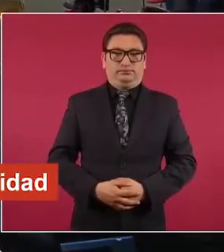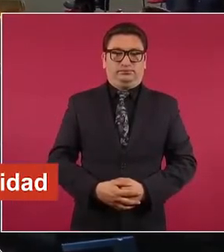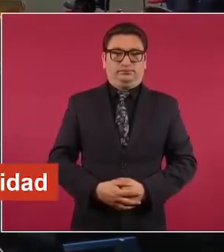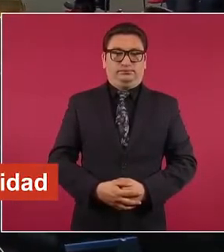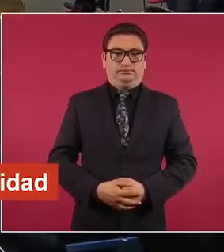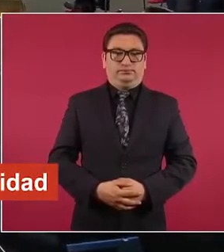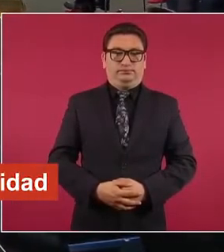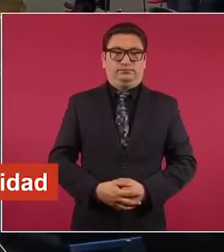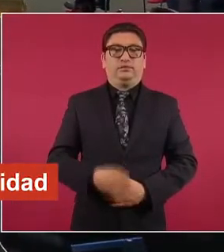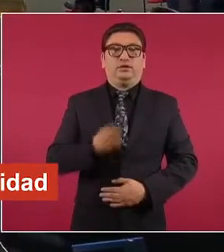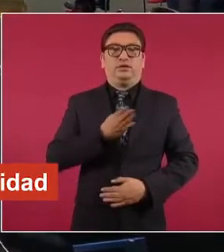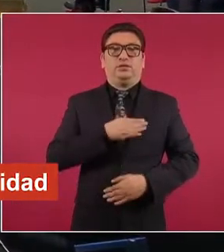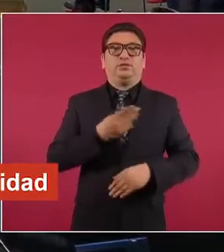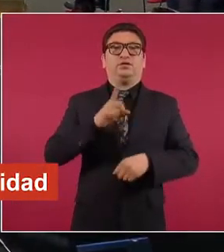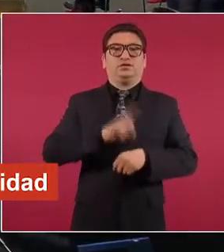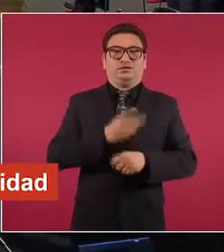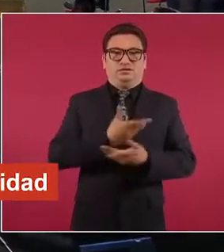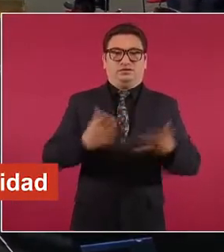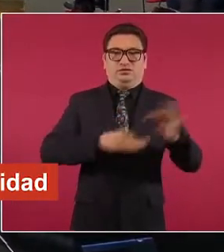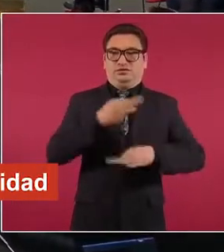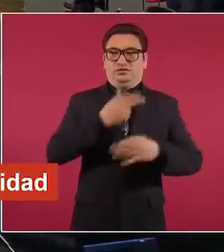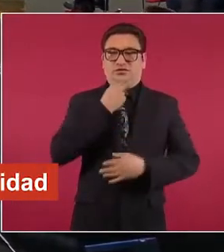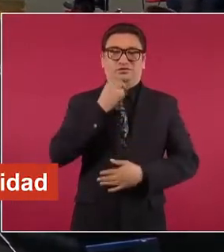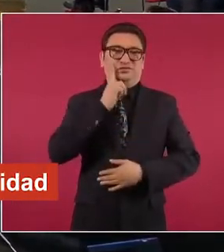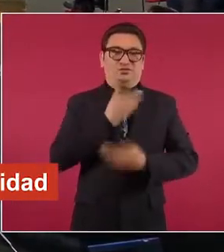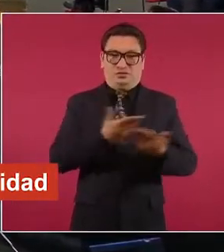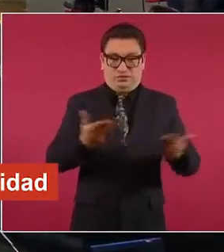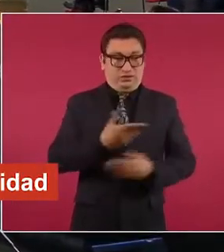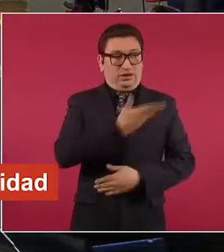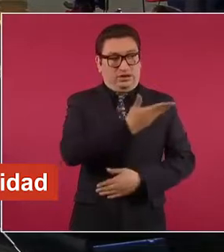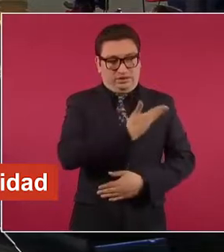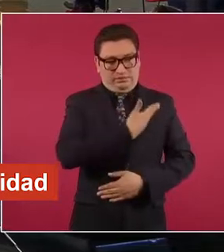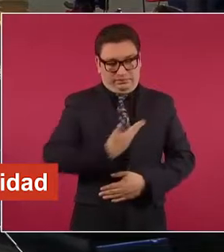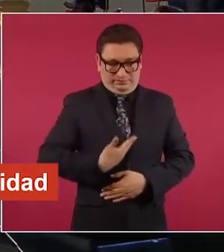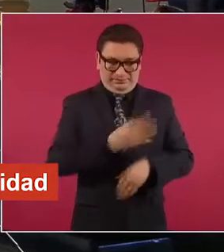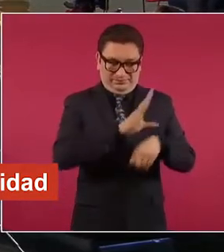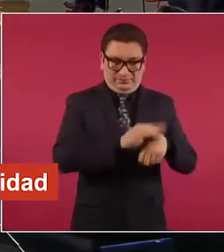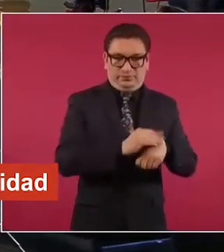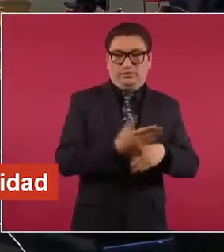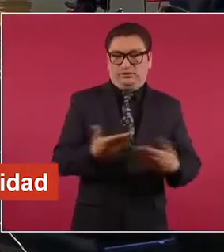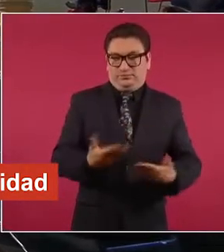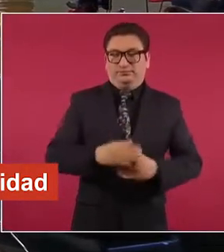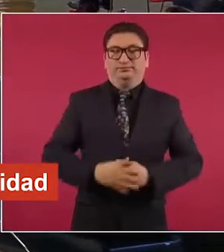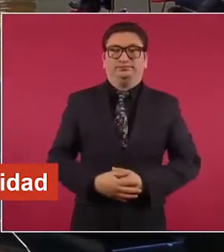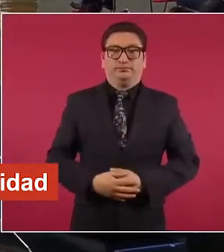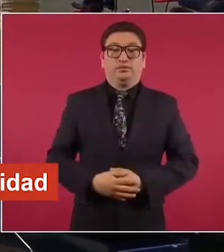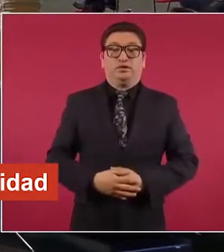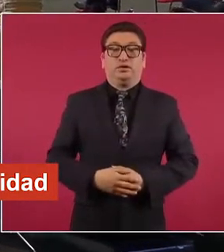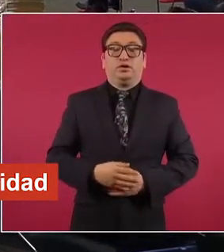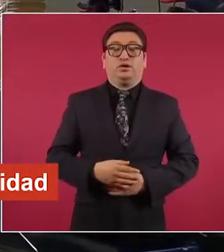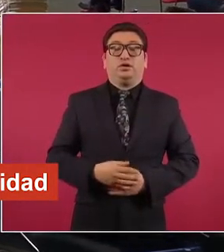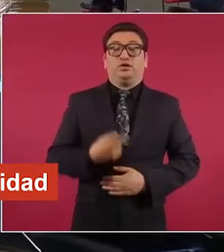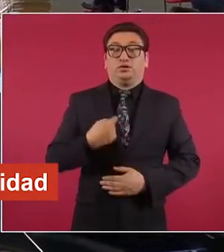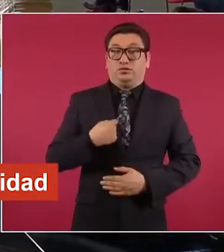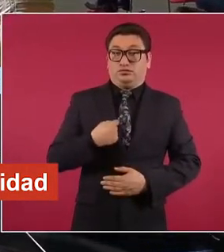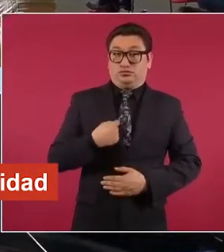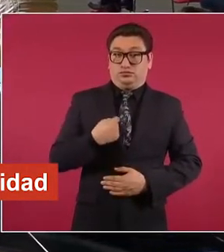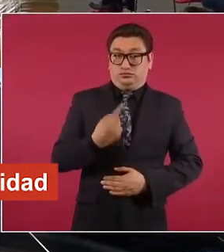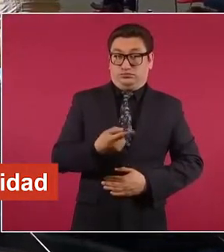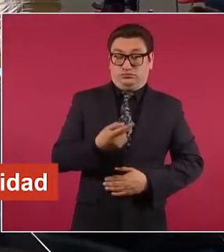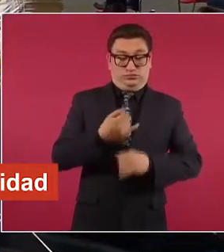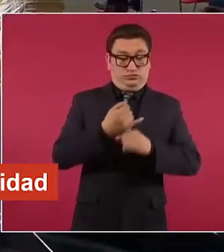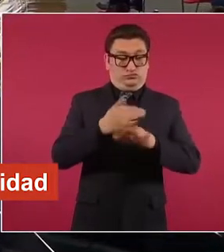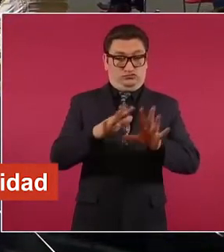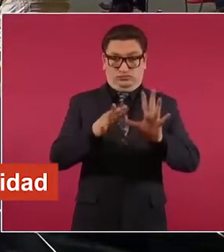Muy buenos días a todas y a todos. Con su permiso, señor presidente. Antes de proceder al